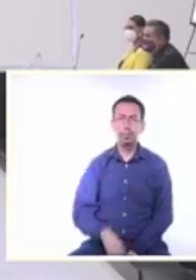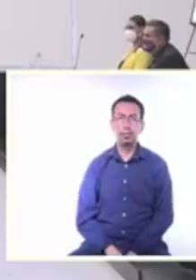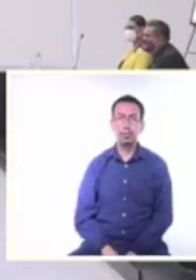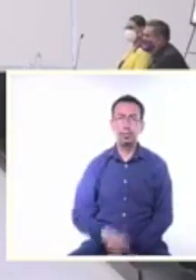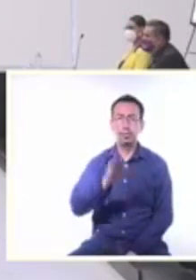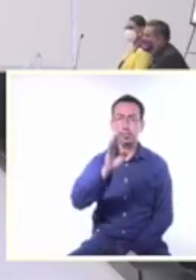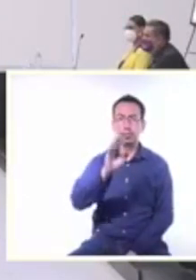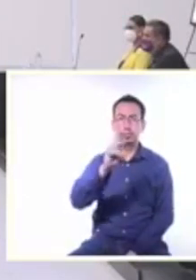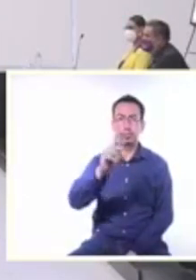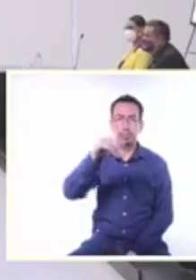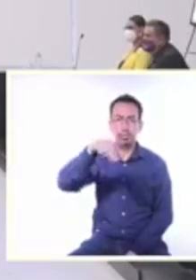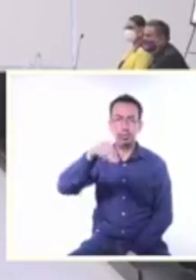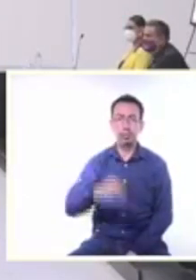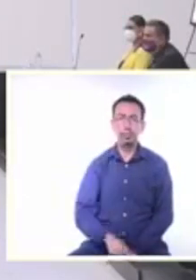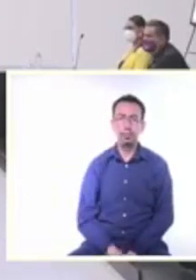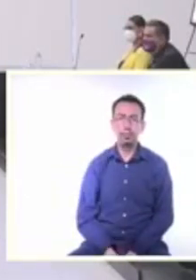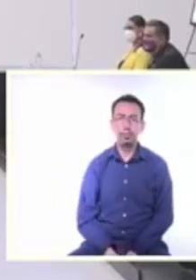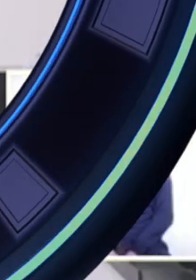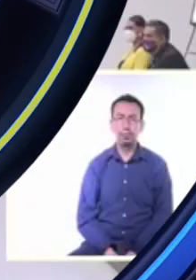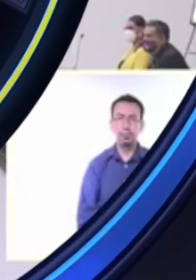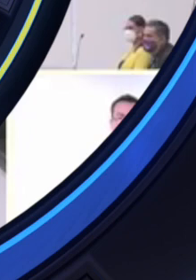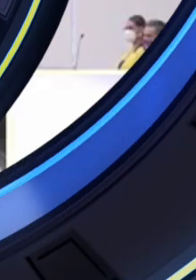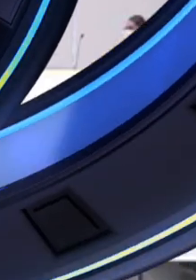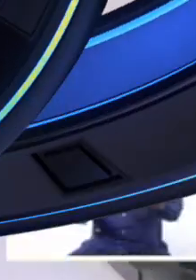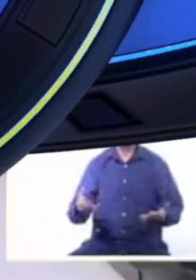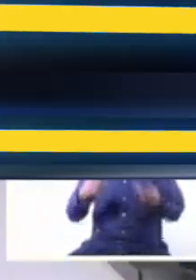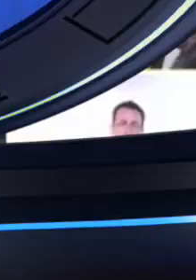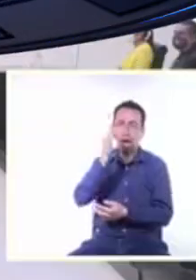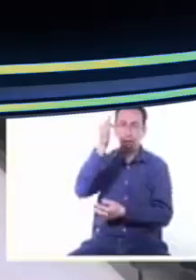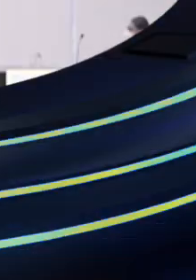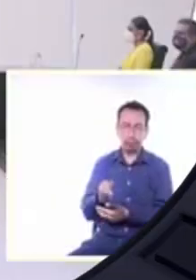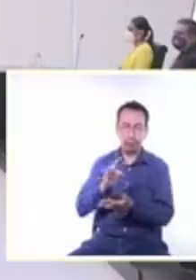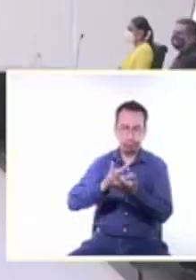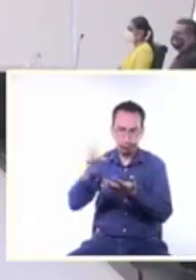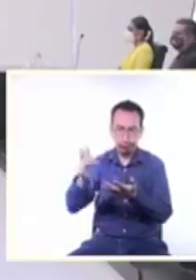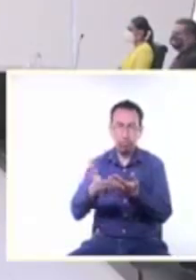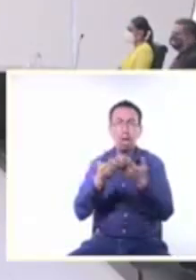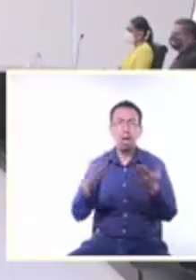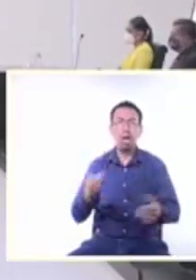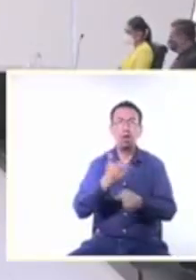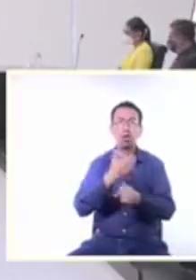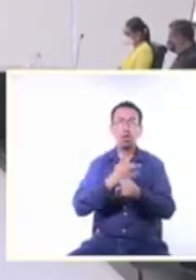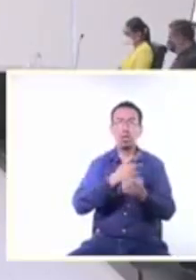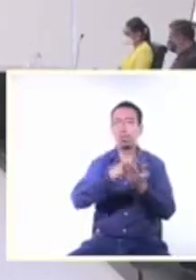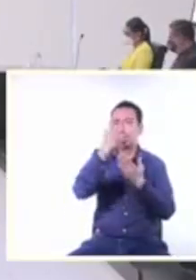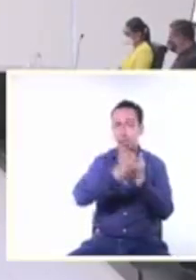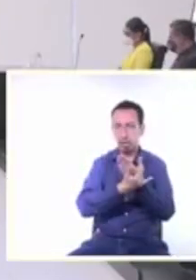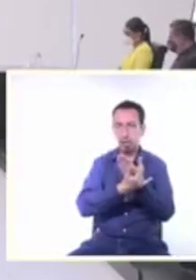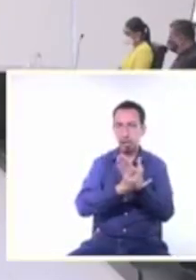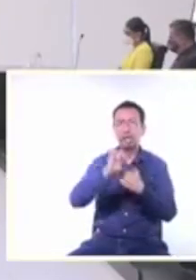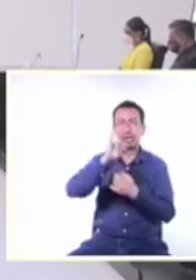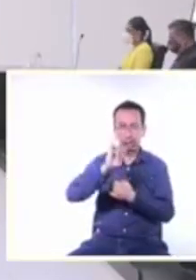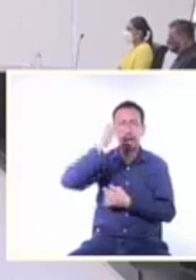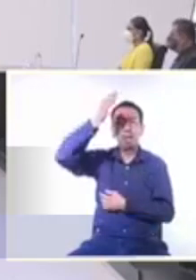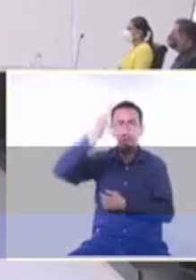INE designe a la persona que ocupará la presidencia del IEJ me permito hacer constar que el proyecto de acuerdo se aprobó